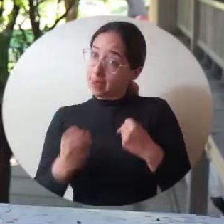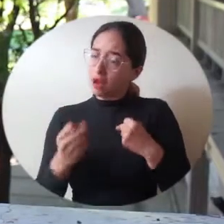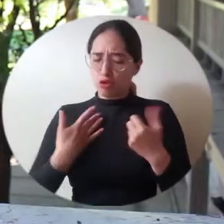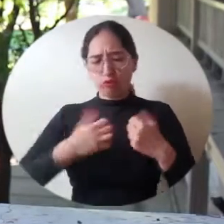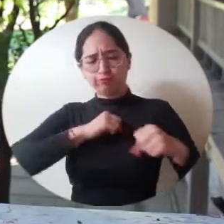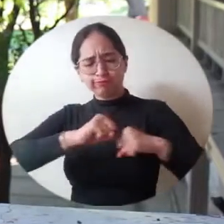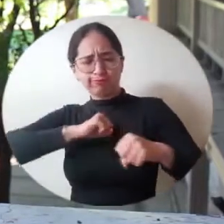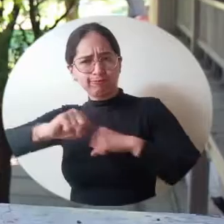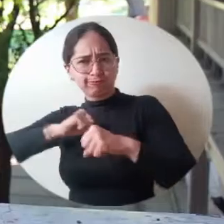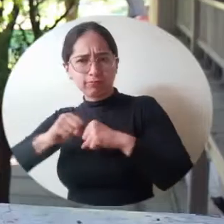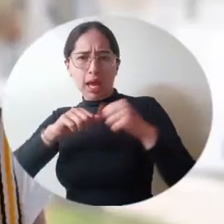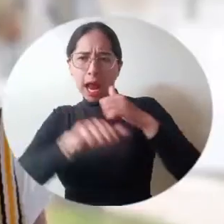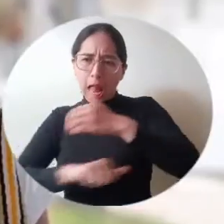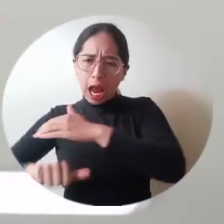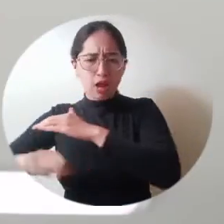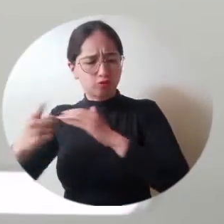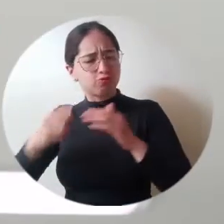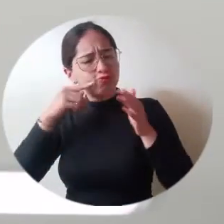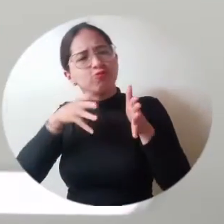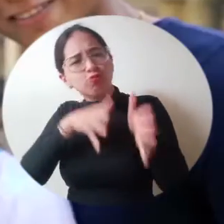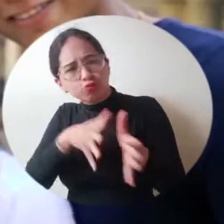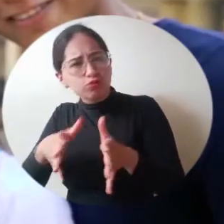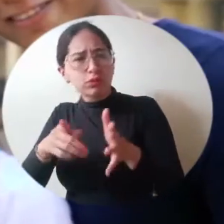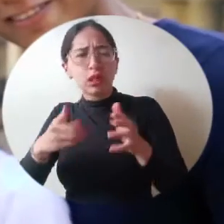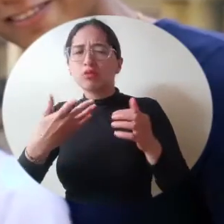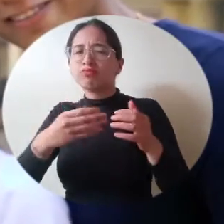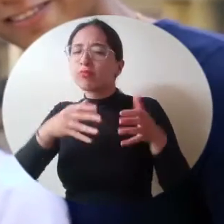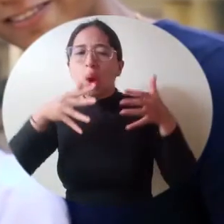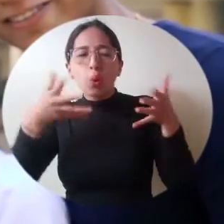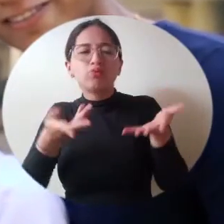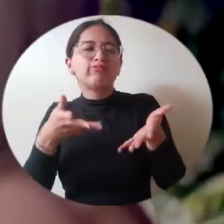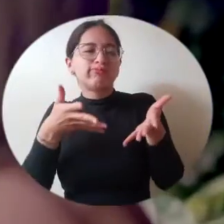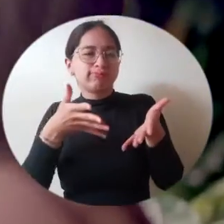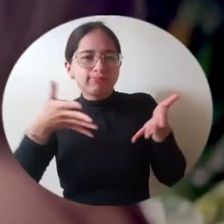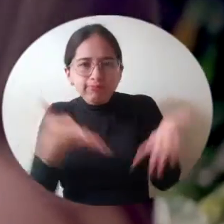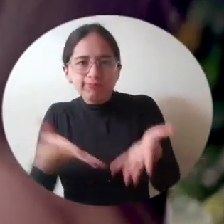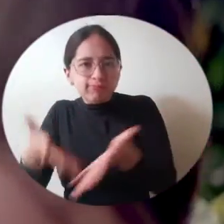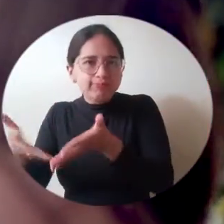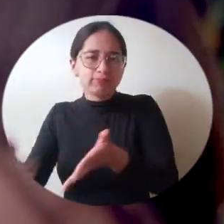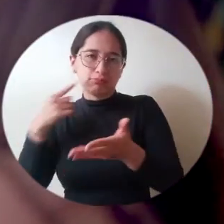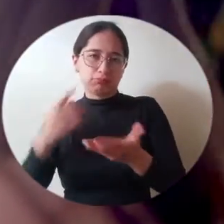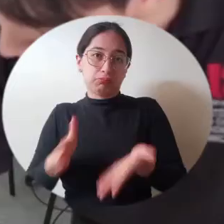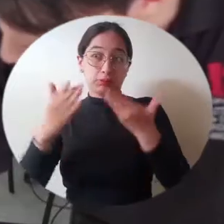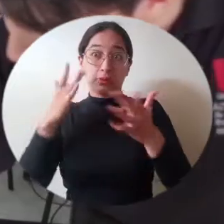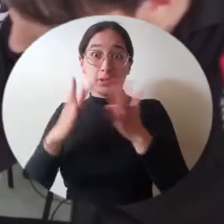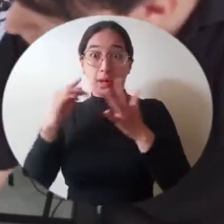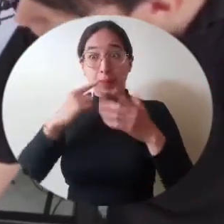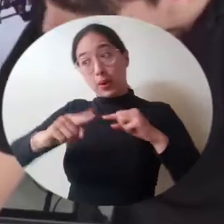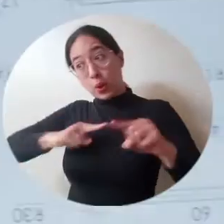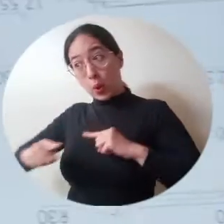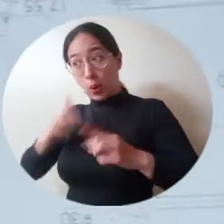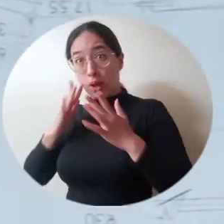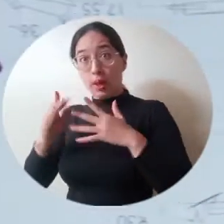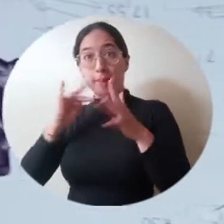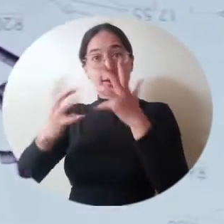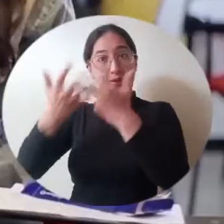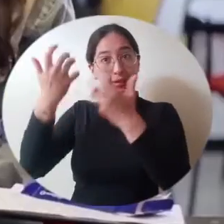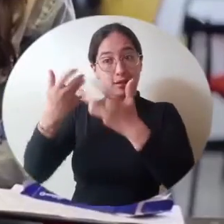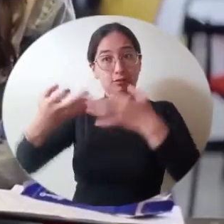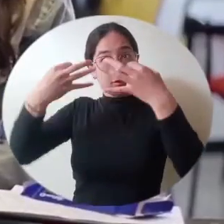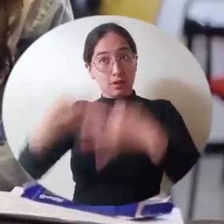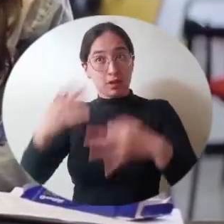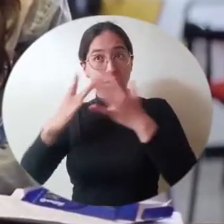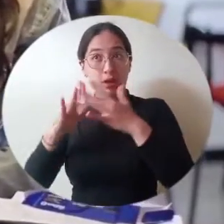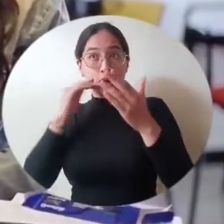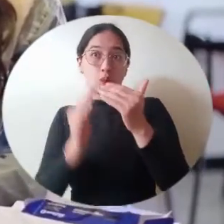en que sea necesario. Como representante en el organismo que planifica, asesora y coordina acciones para el sistema de aseguramiento de la calidad en la